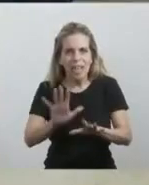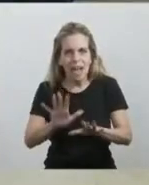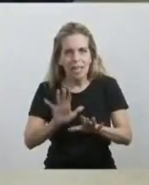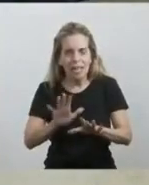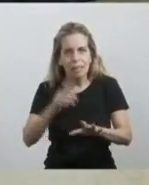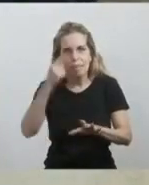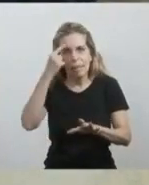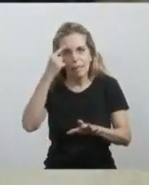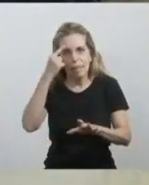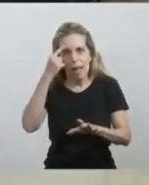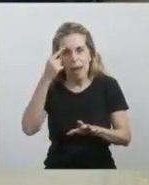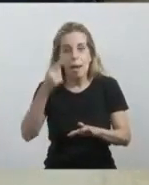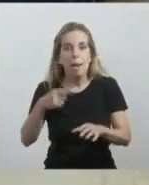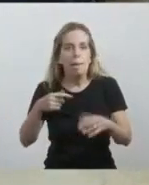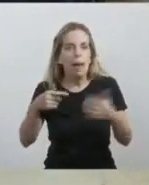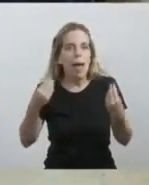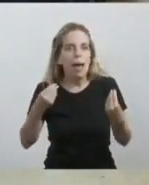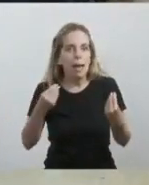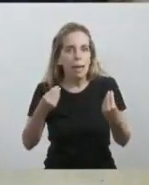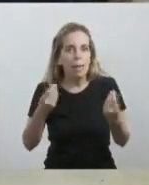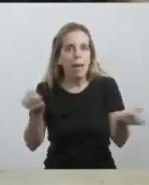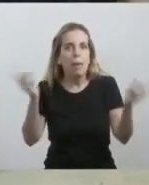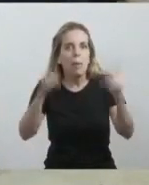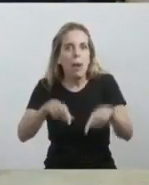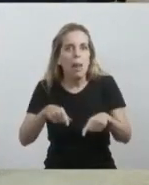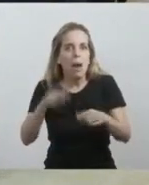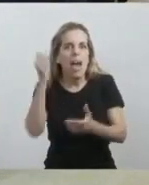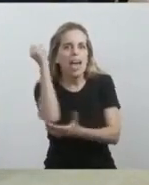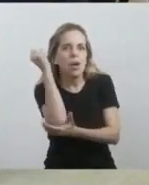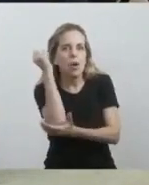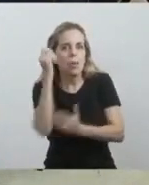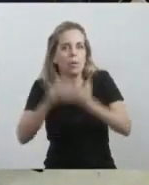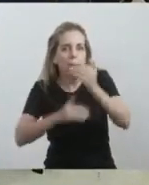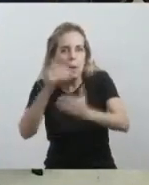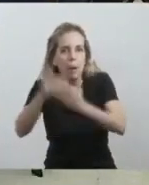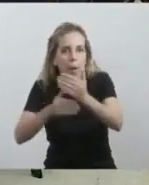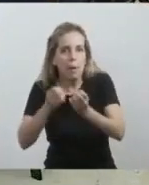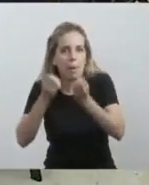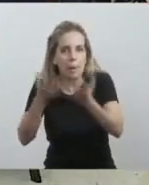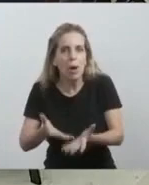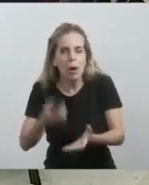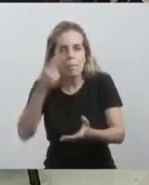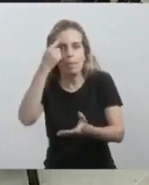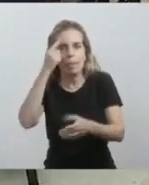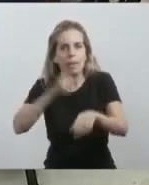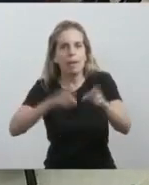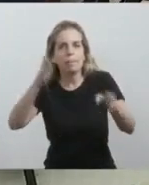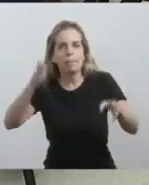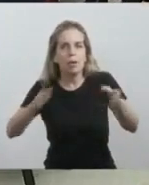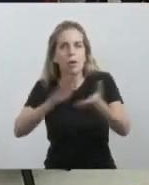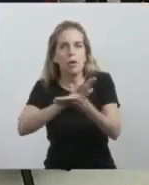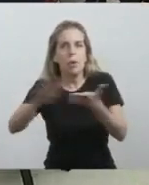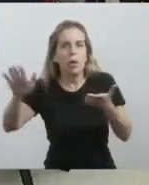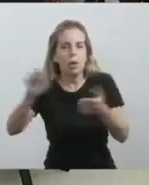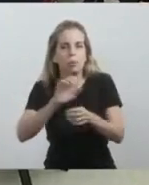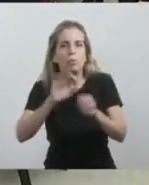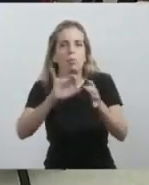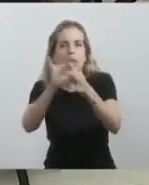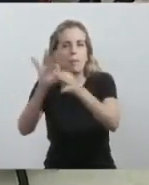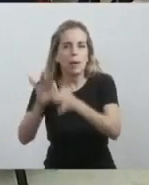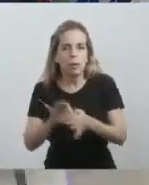aportar para la rápida retomada del crecimiento e impulsar un nuevo ciclo virtuoso de Mercosur.